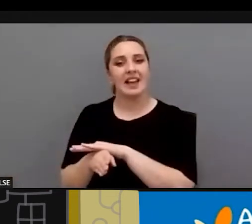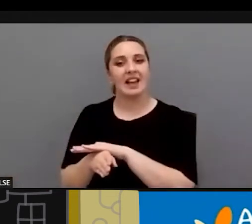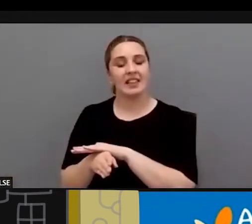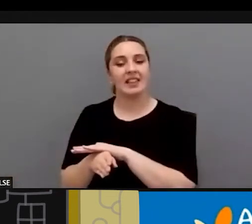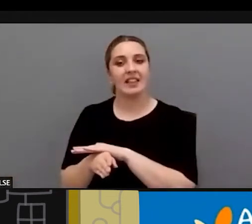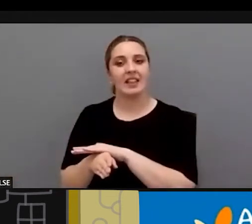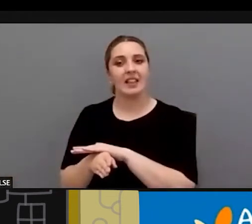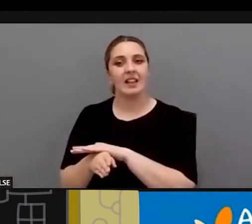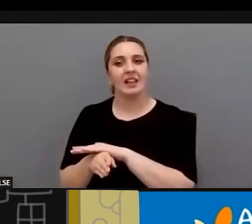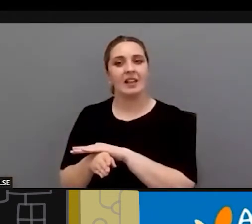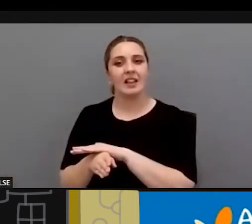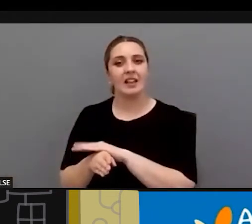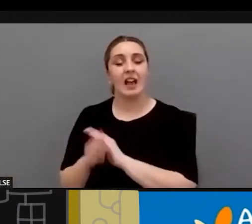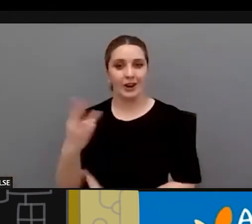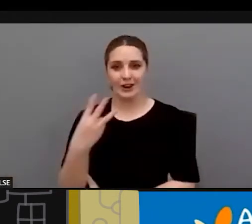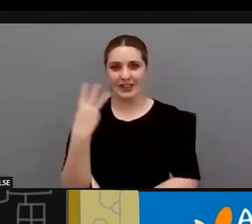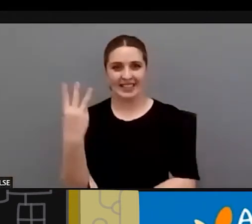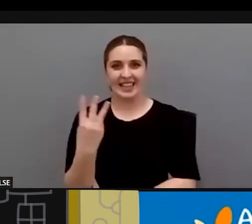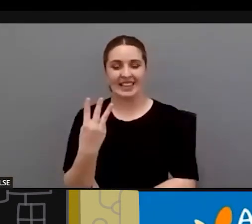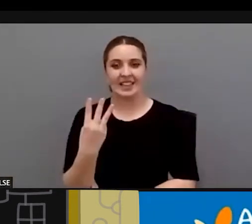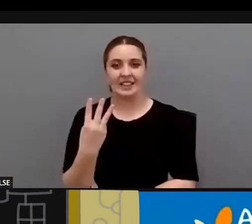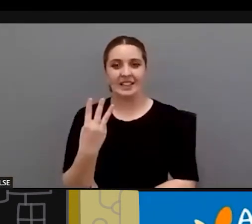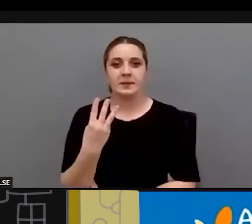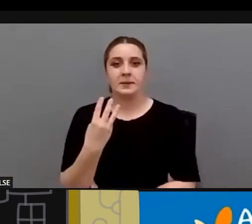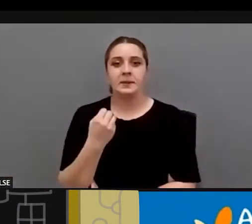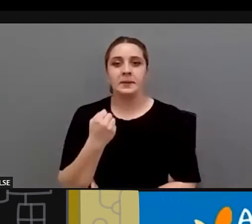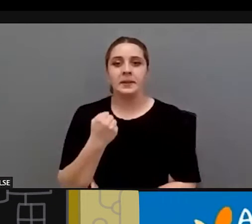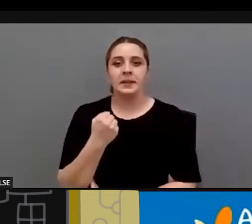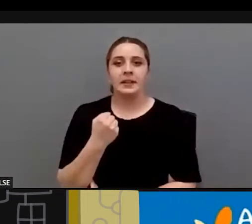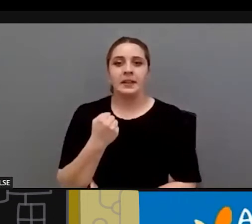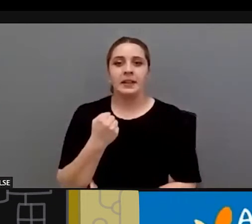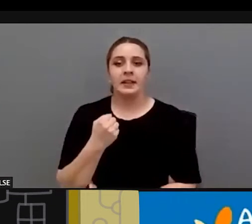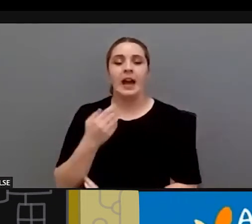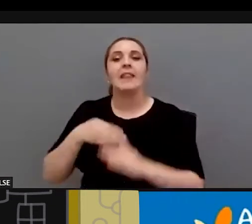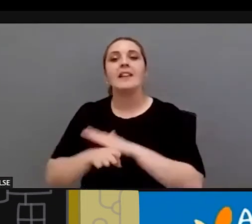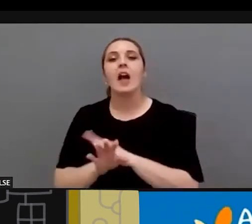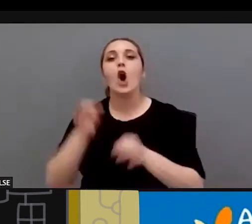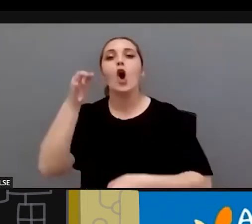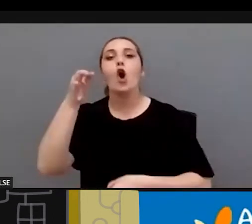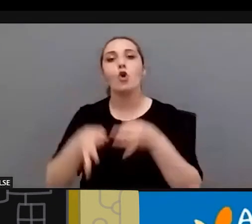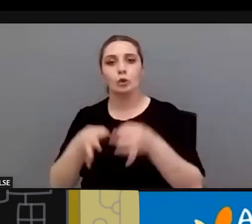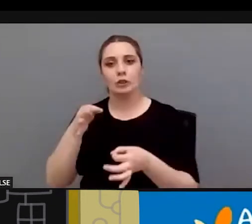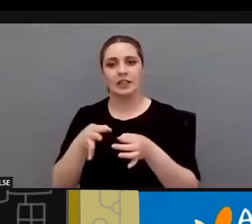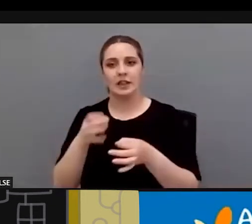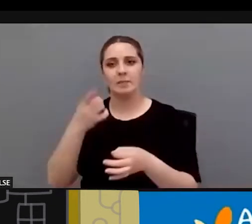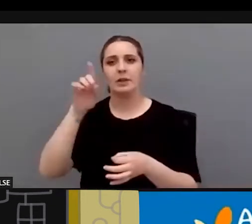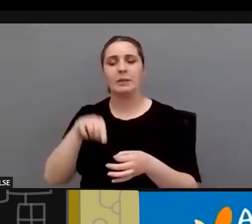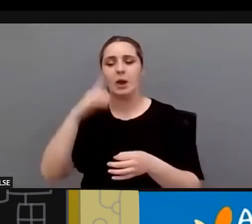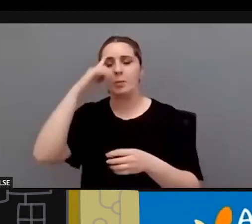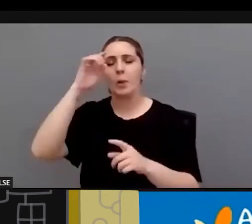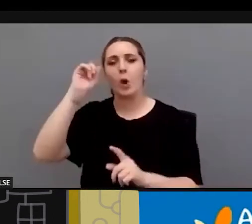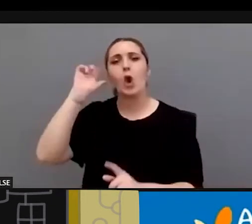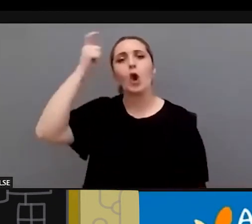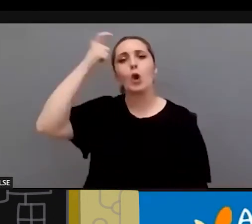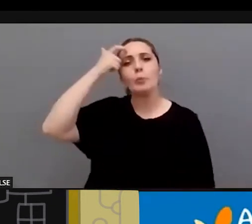Fefa y María Ángeles y en el ámbito de la accesibilidad a la justicia y en el ámbito también de la propia percepción que tenemos